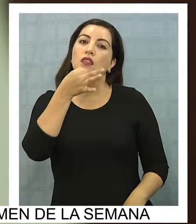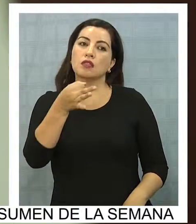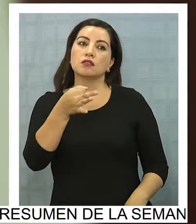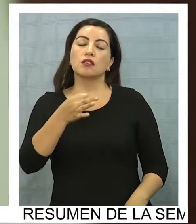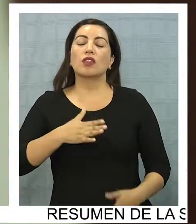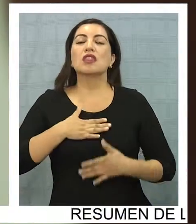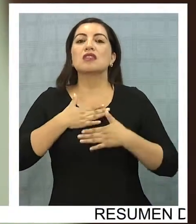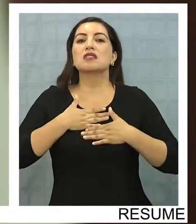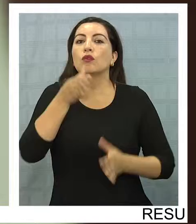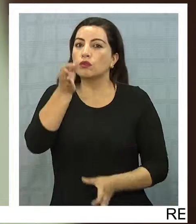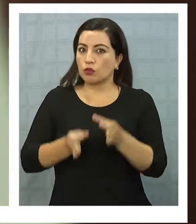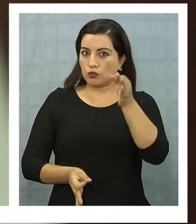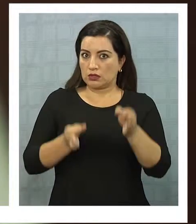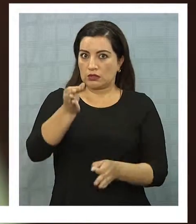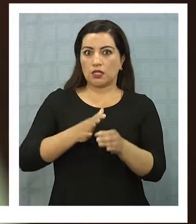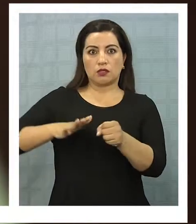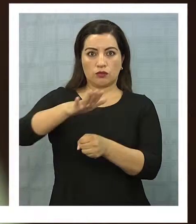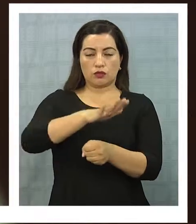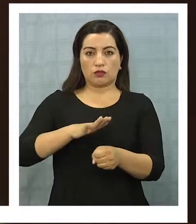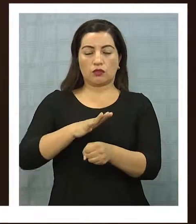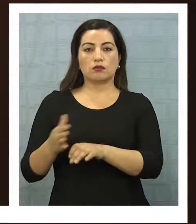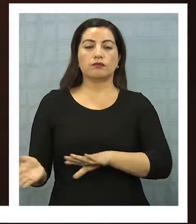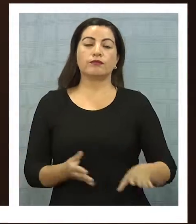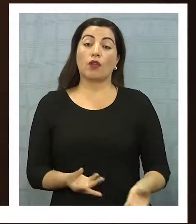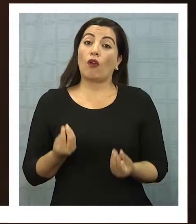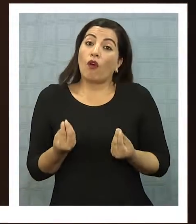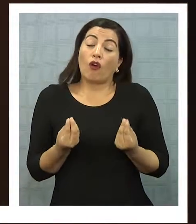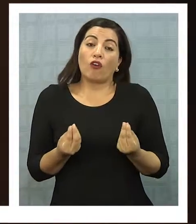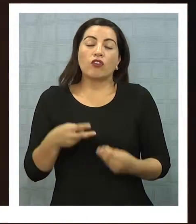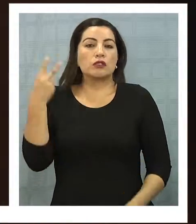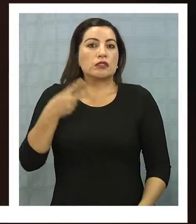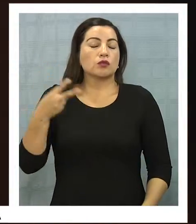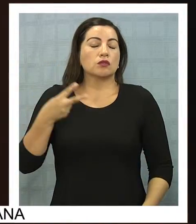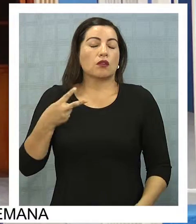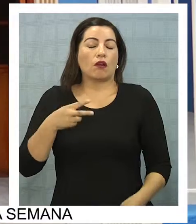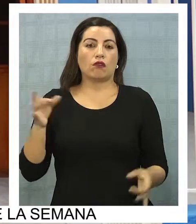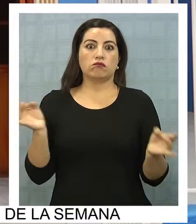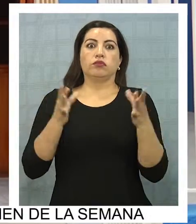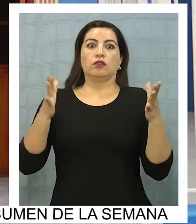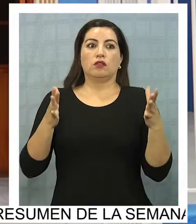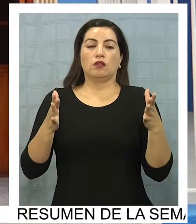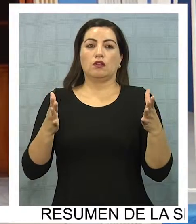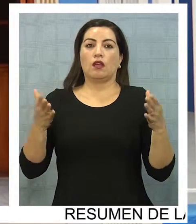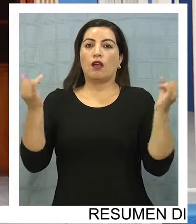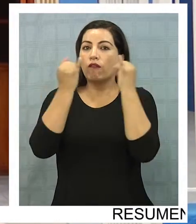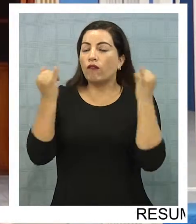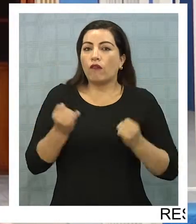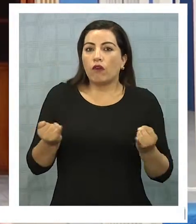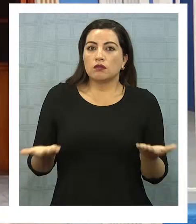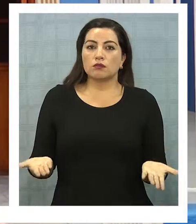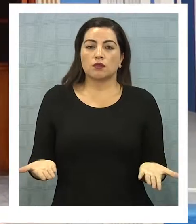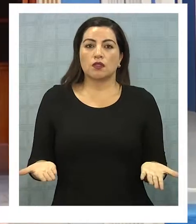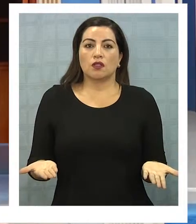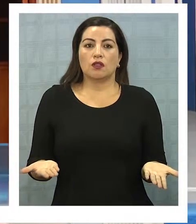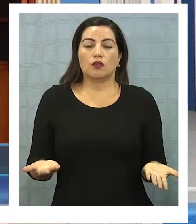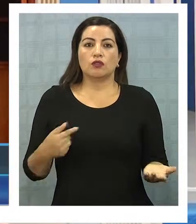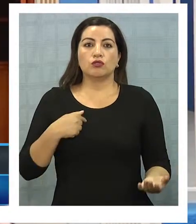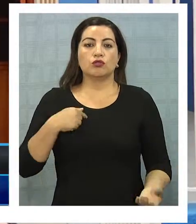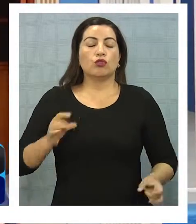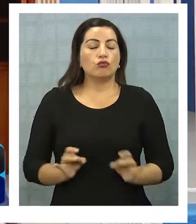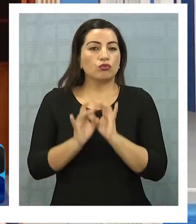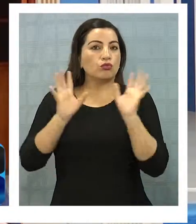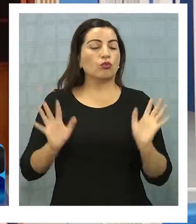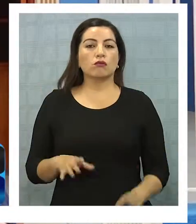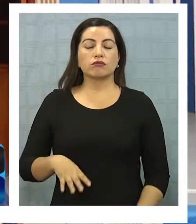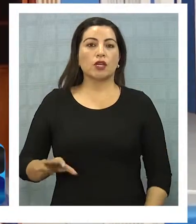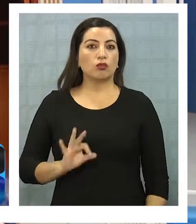de justicia en el caso. Obviamente la noticia fue muy repentina, la forma también. Uno nunca se lo espera